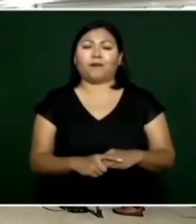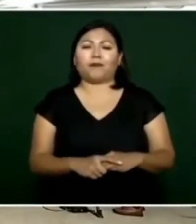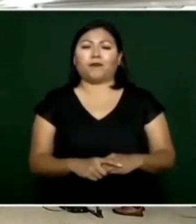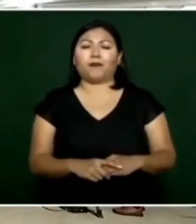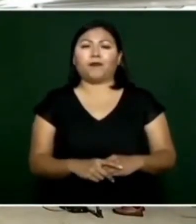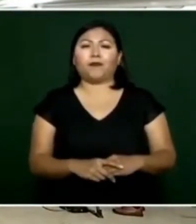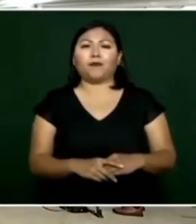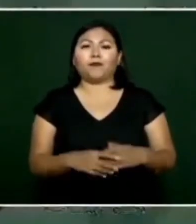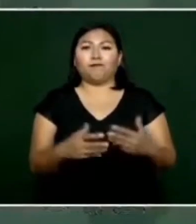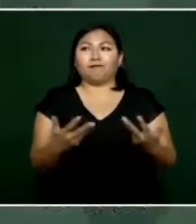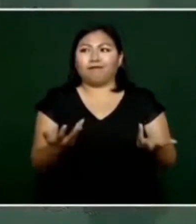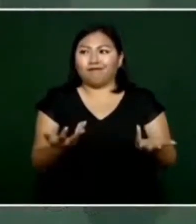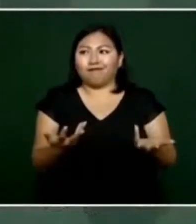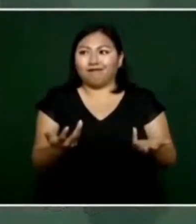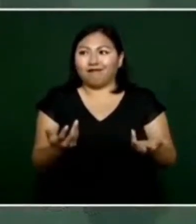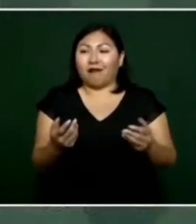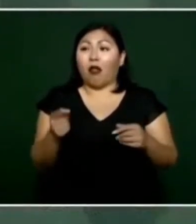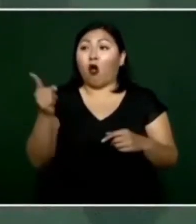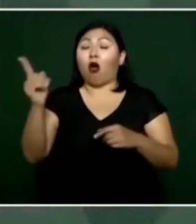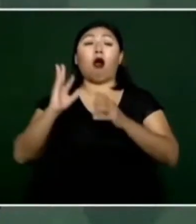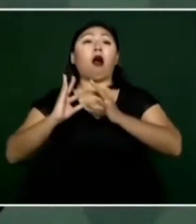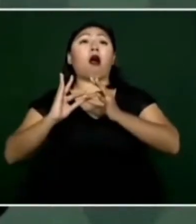al tonto que se los crea,